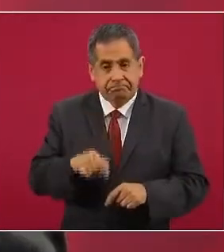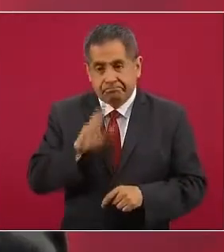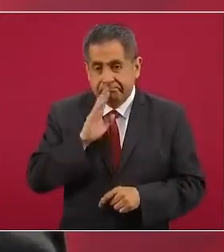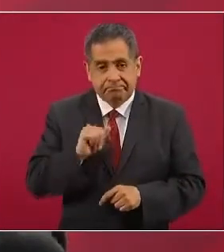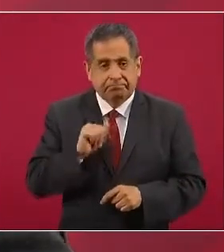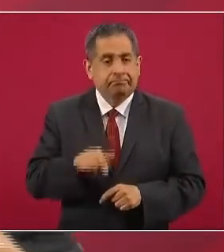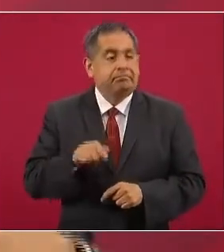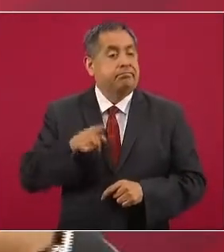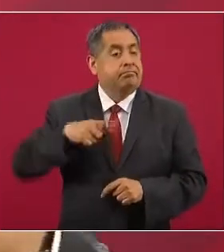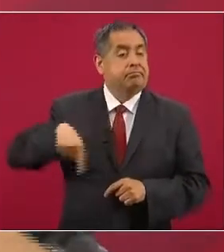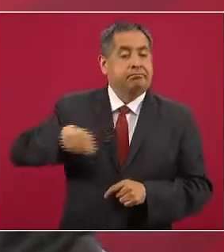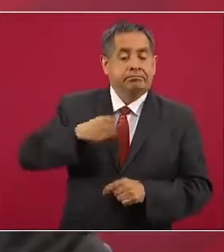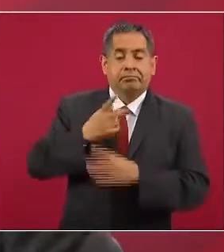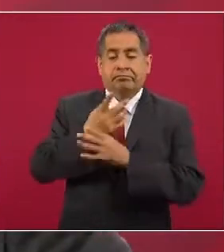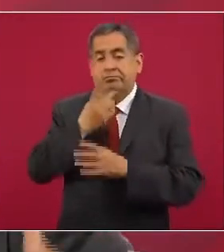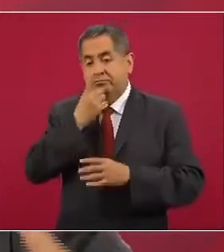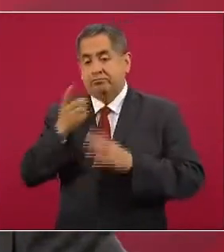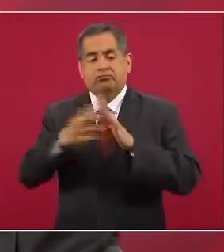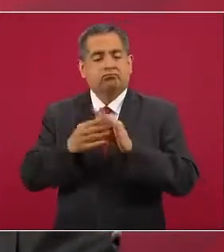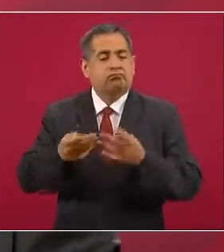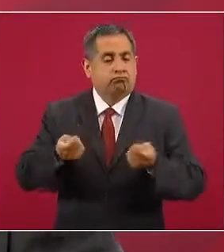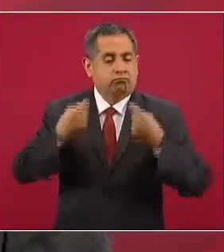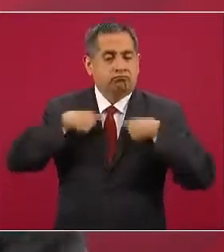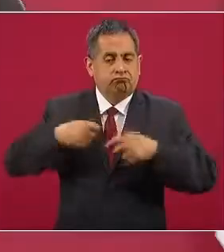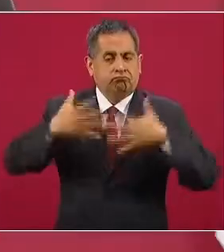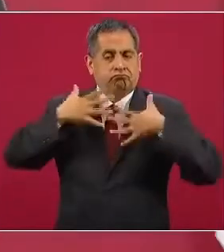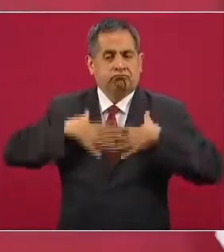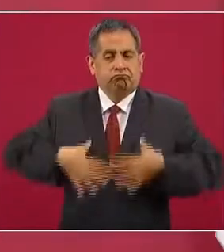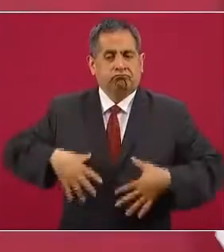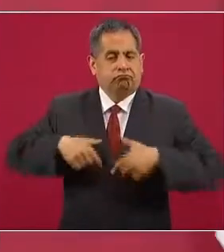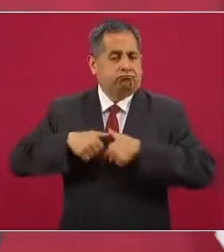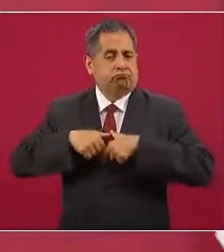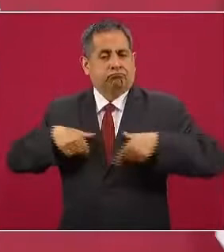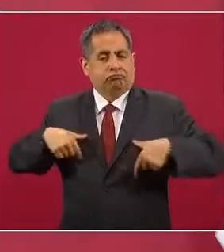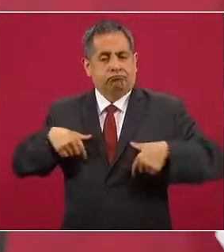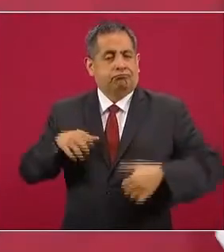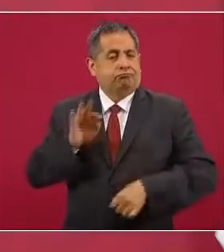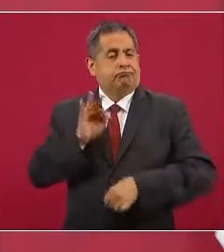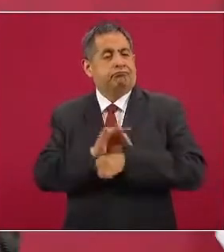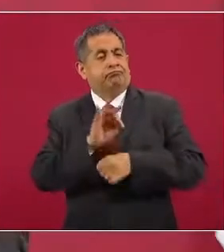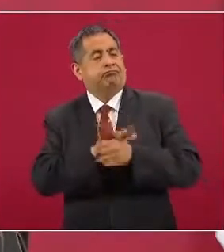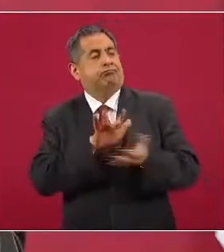se pusieron playeras a favor de un partido.